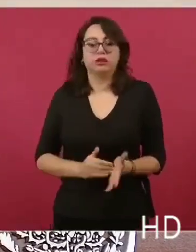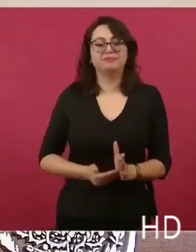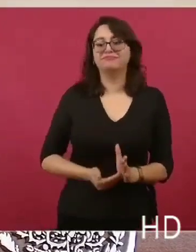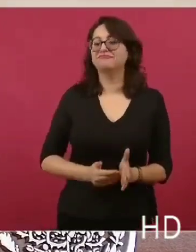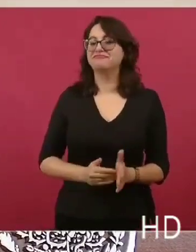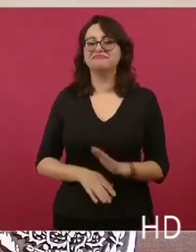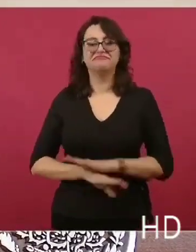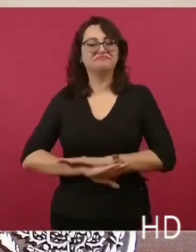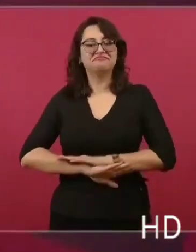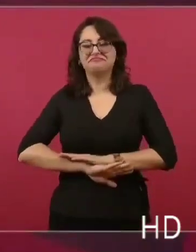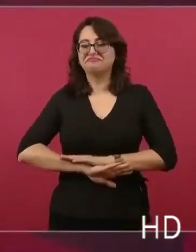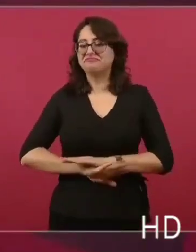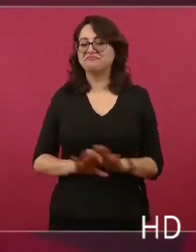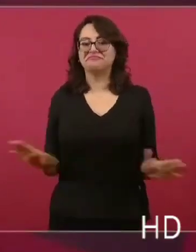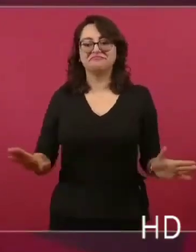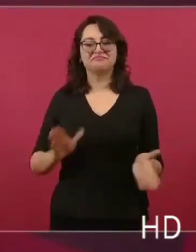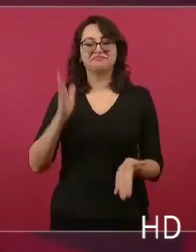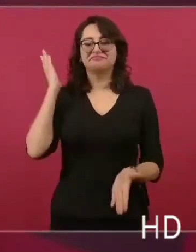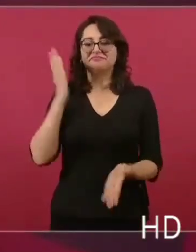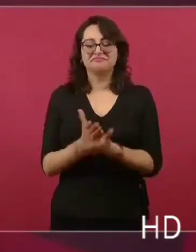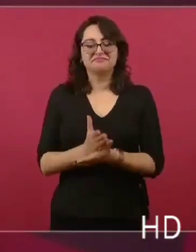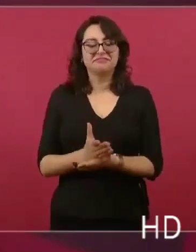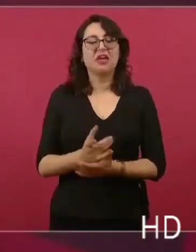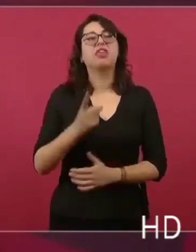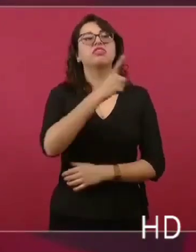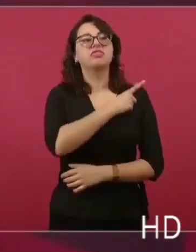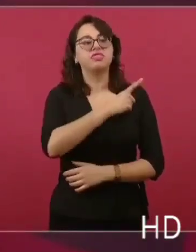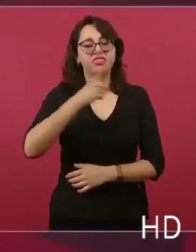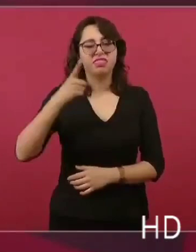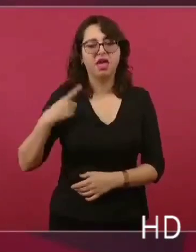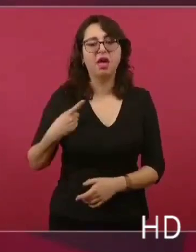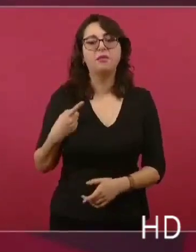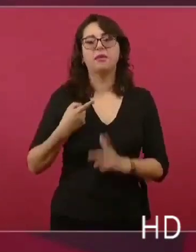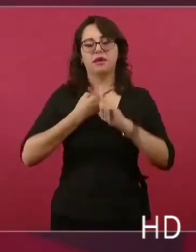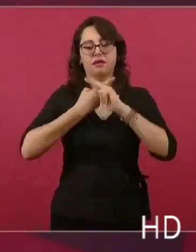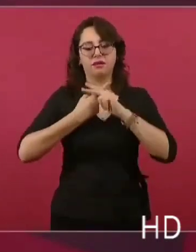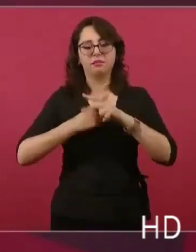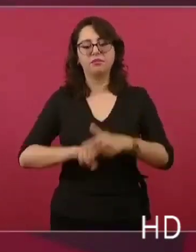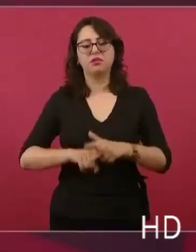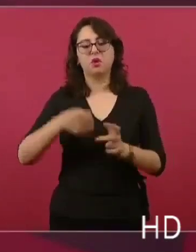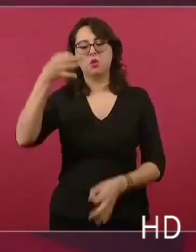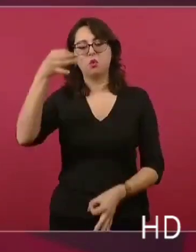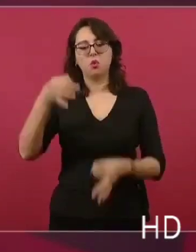de los recursos de México por parte de